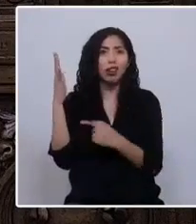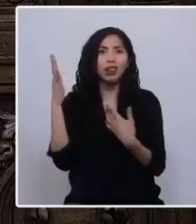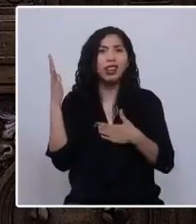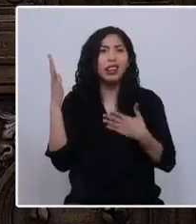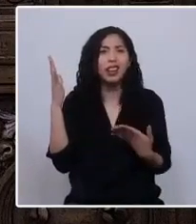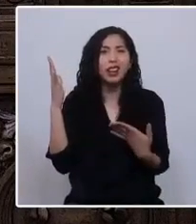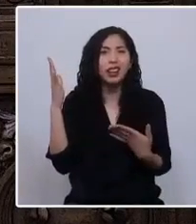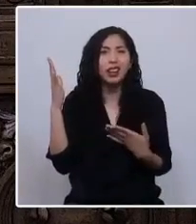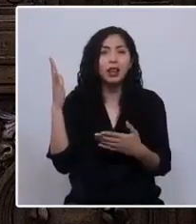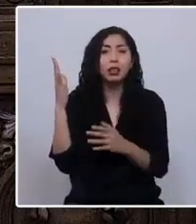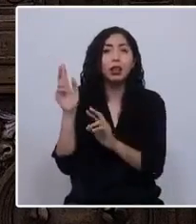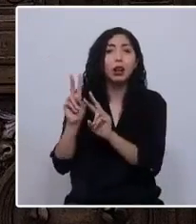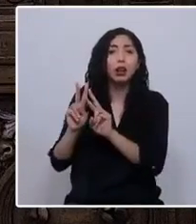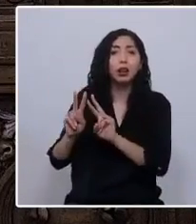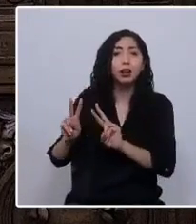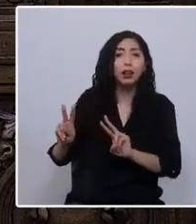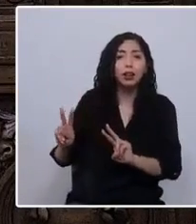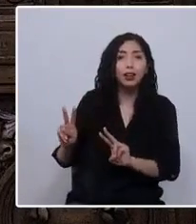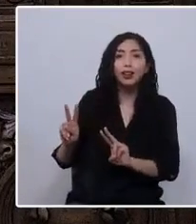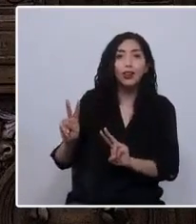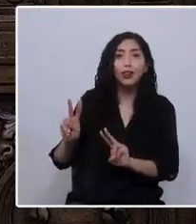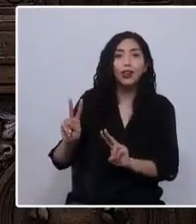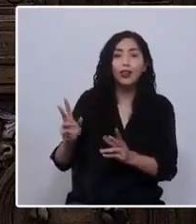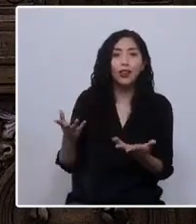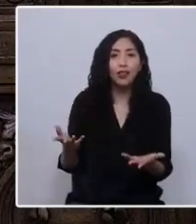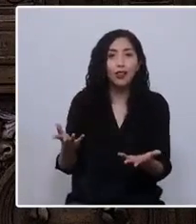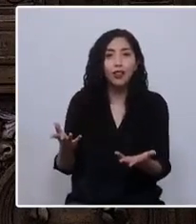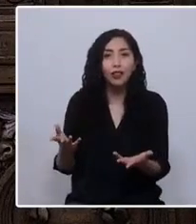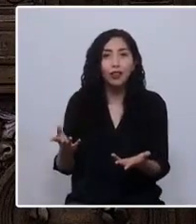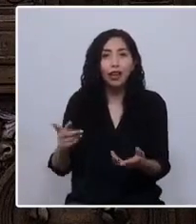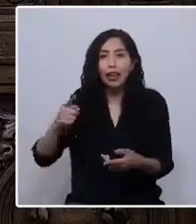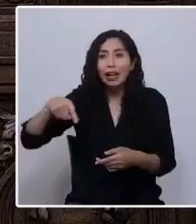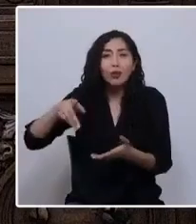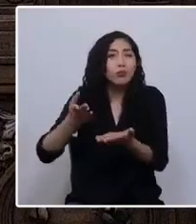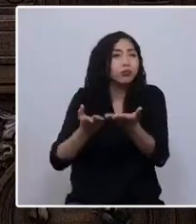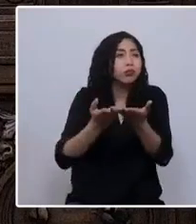Discretos, totalmente pacíficos y extraordinariamente armónicos.